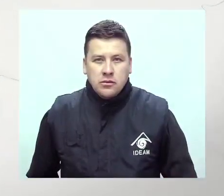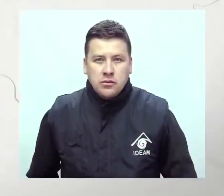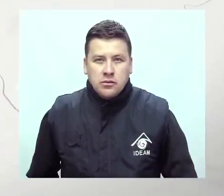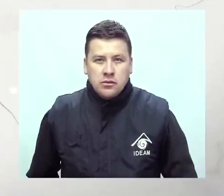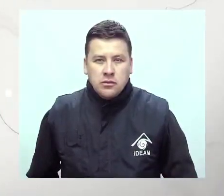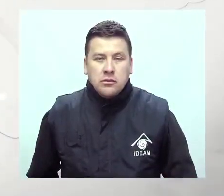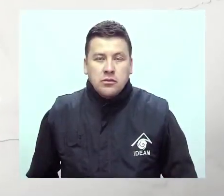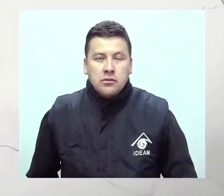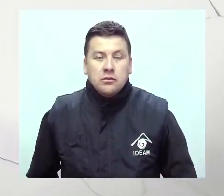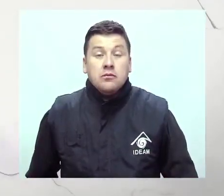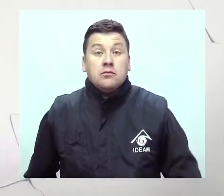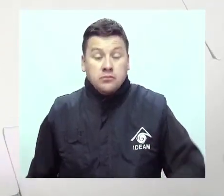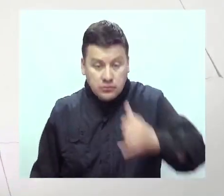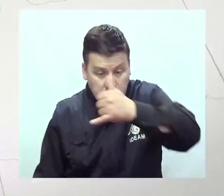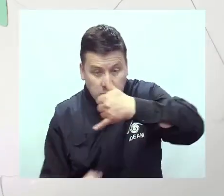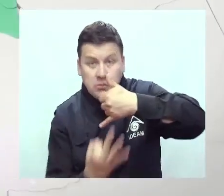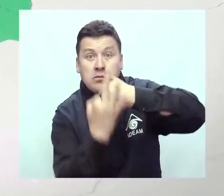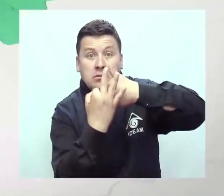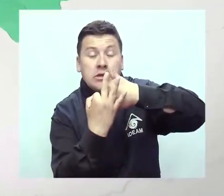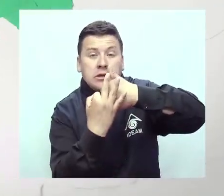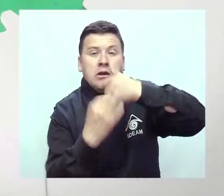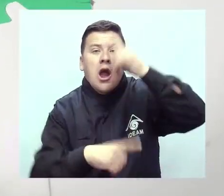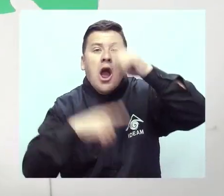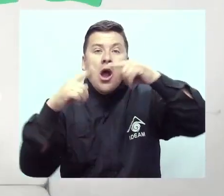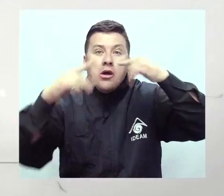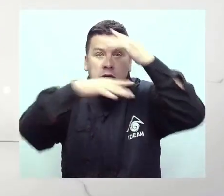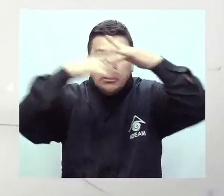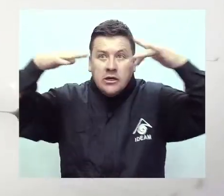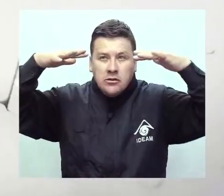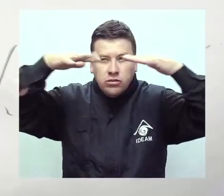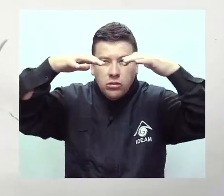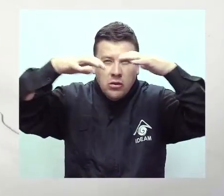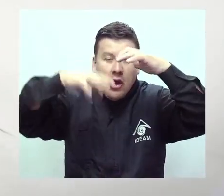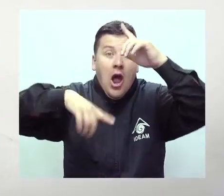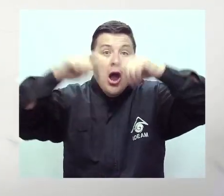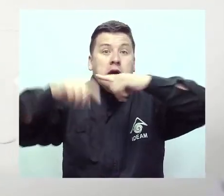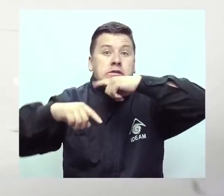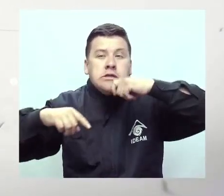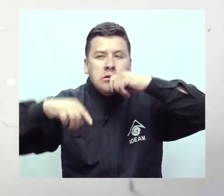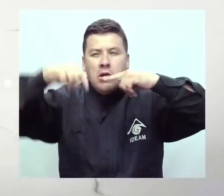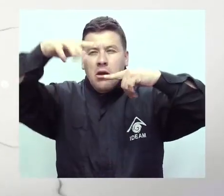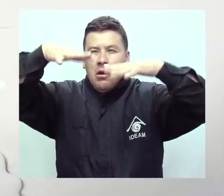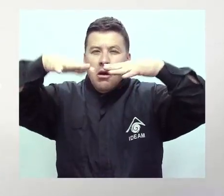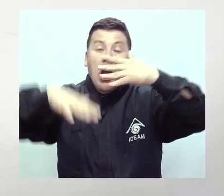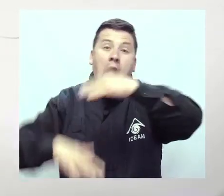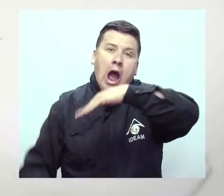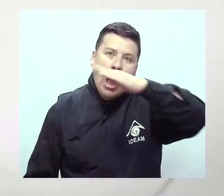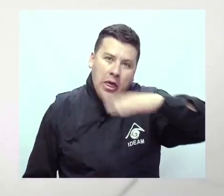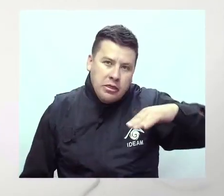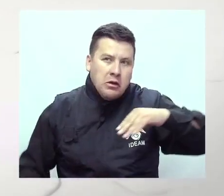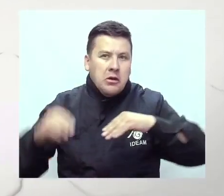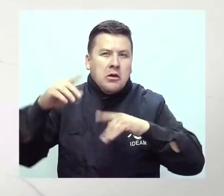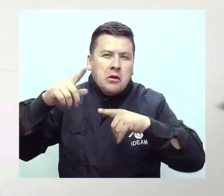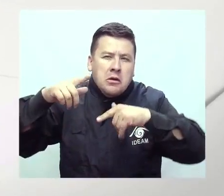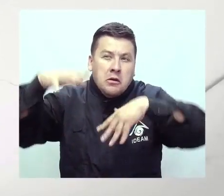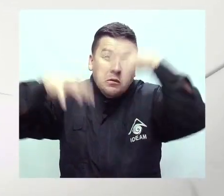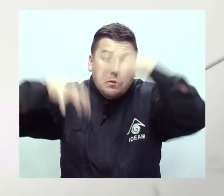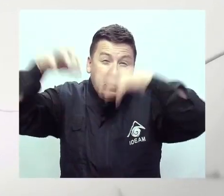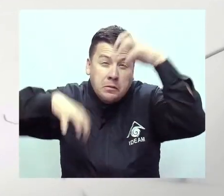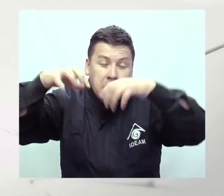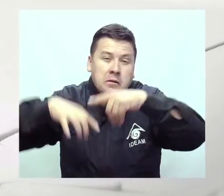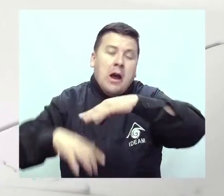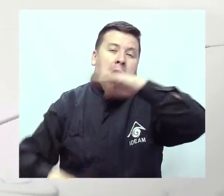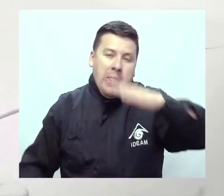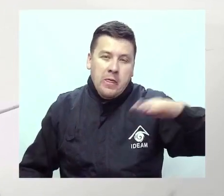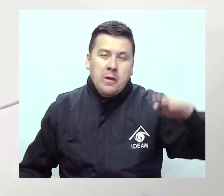La región andina se verá con cielos cubiertos en su mayoría, predominando el tiempo seco con excepción de Antioquia, donde caerán lluvias ligeras.